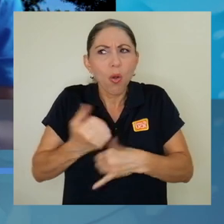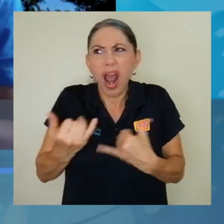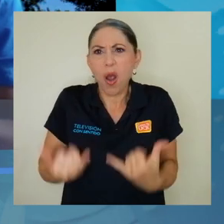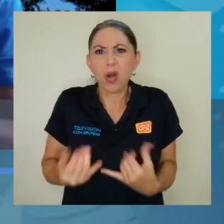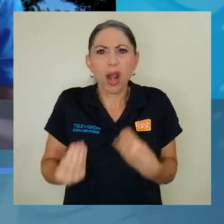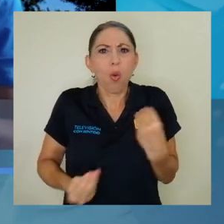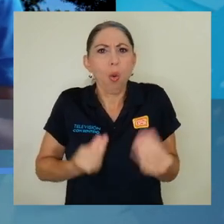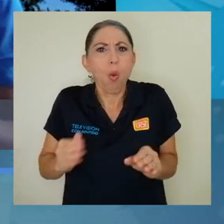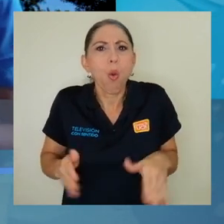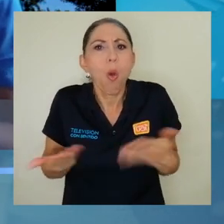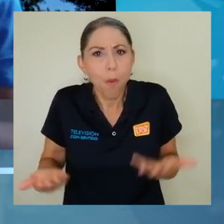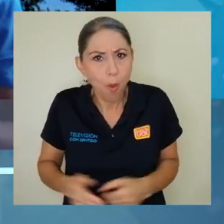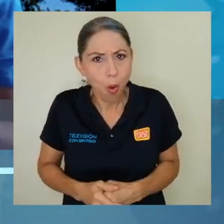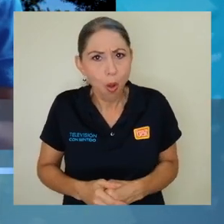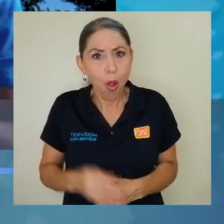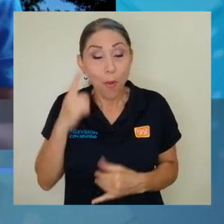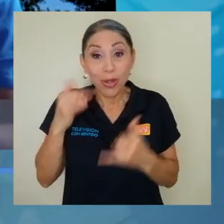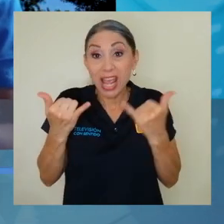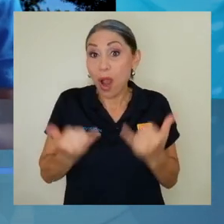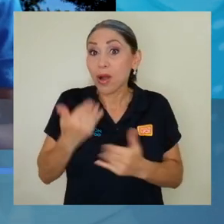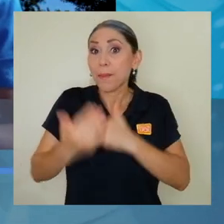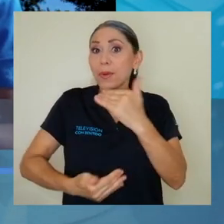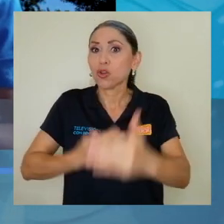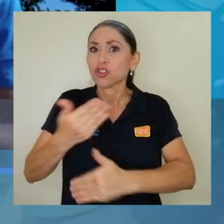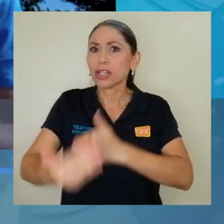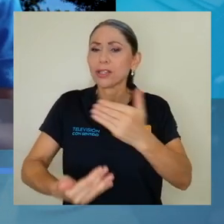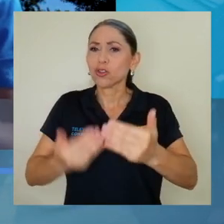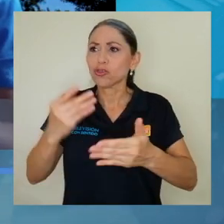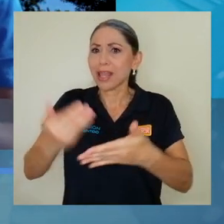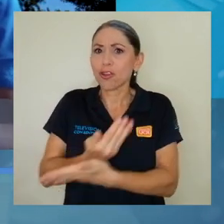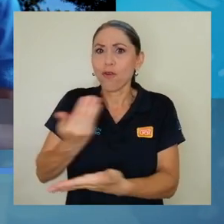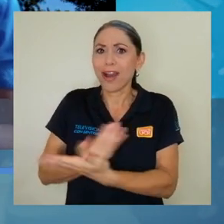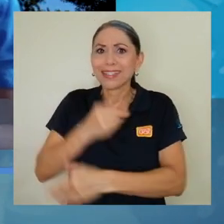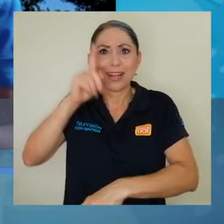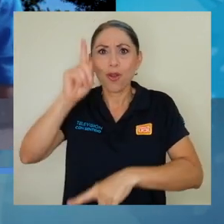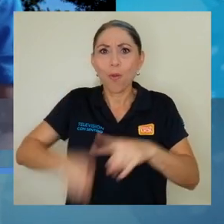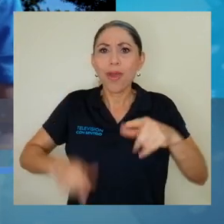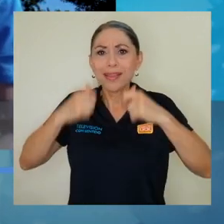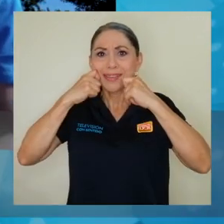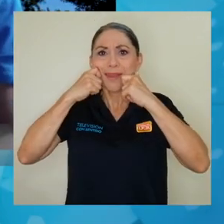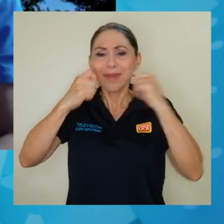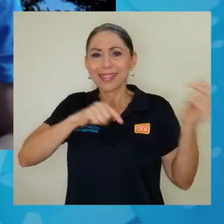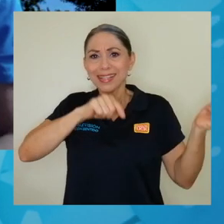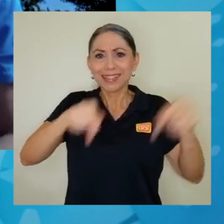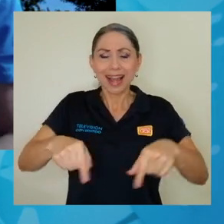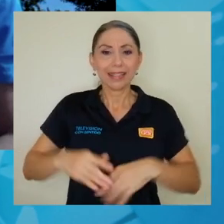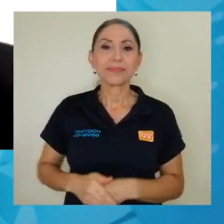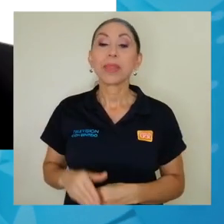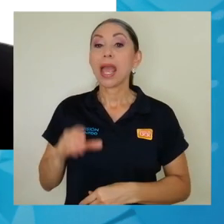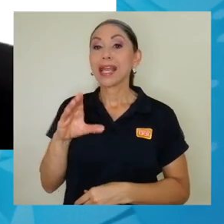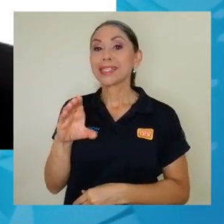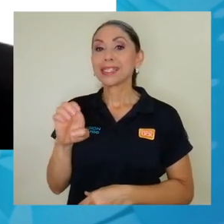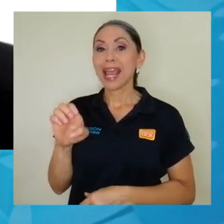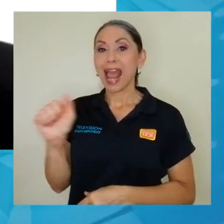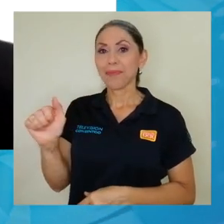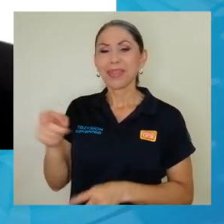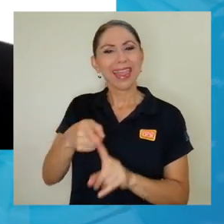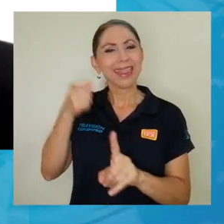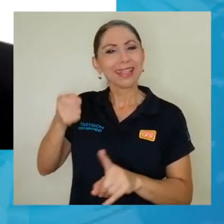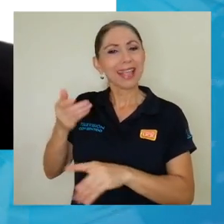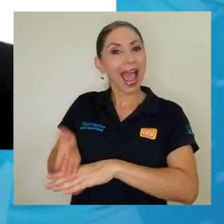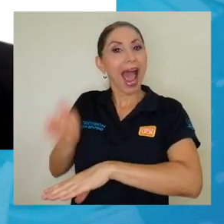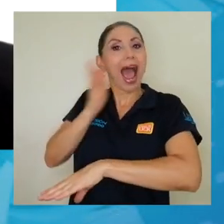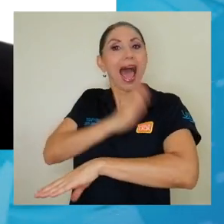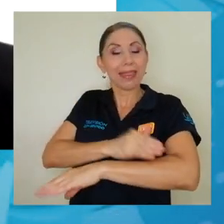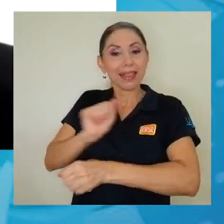los procesos de alguna manera tienen que innovarse y ya no pueden ser presenciales? Bueno, el CEA ya desde